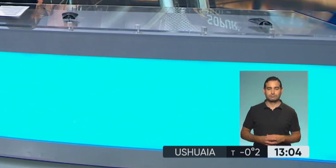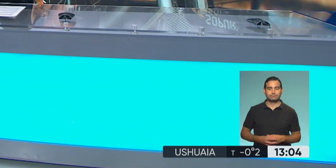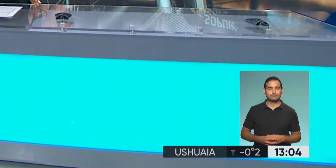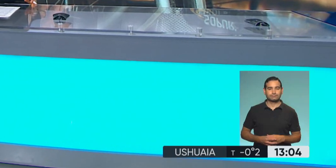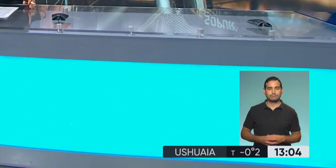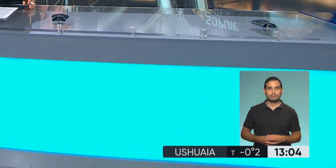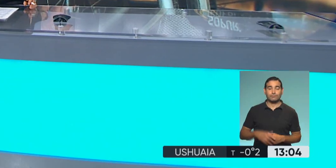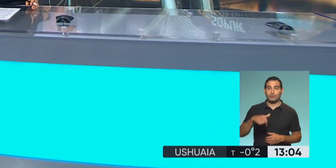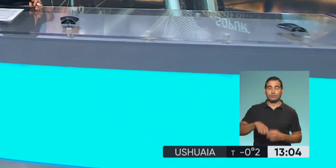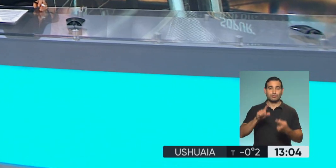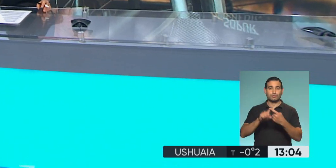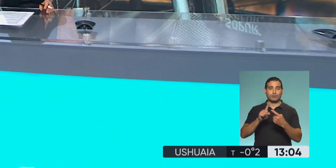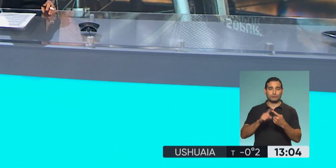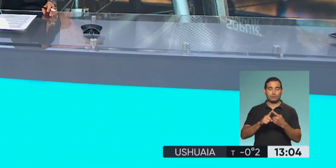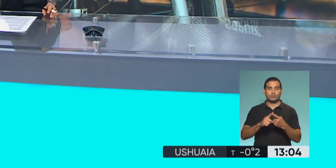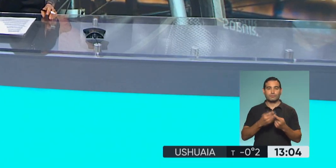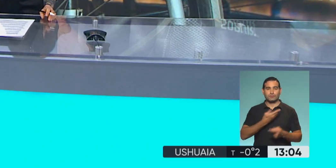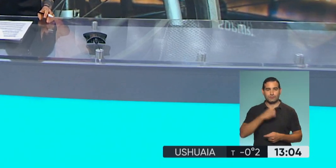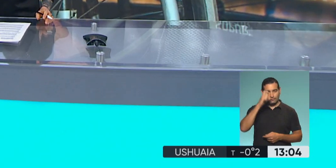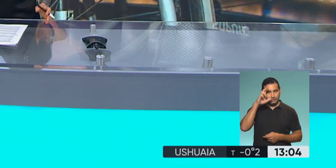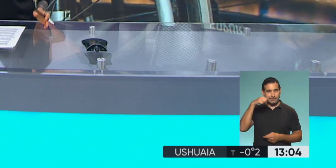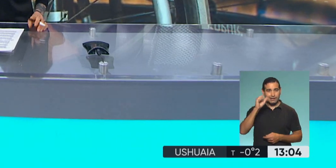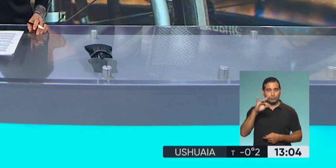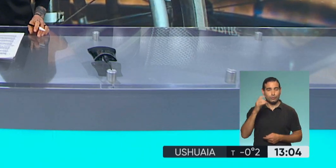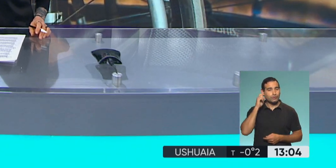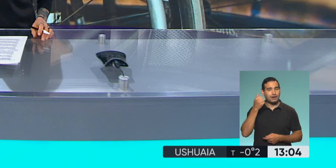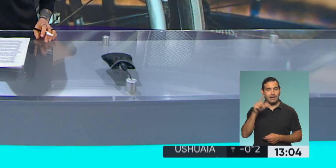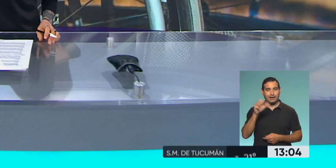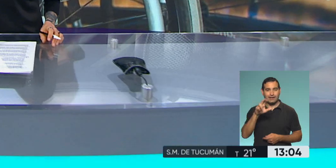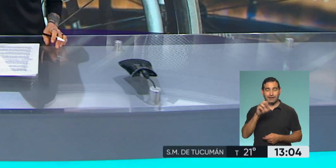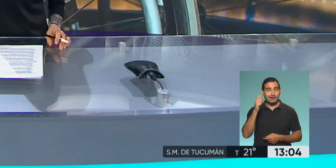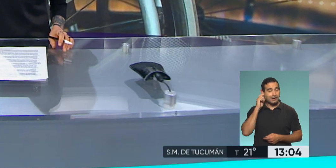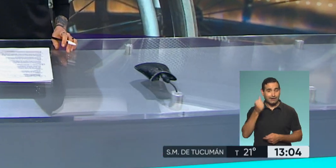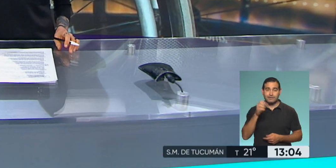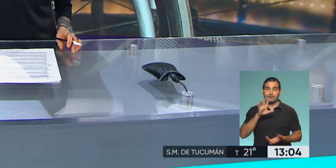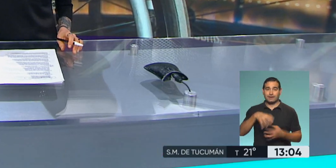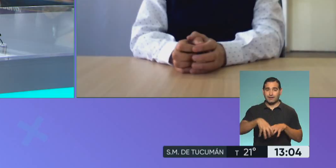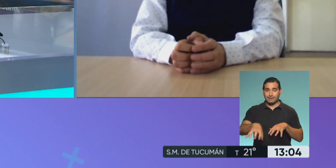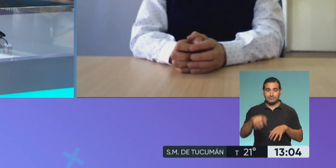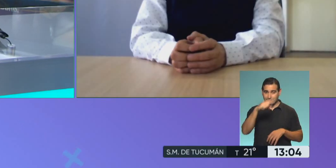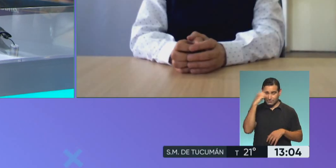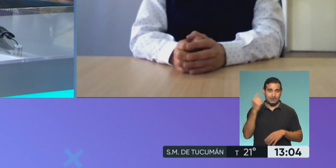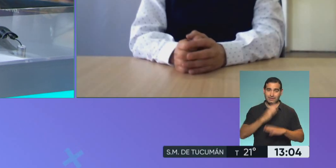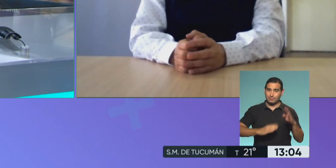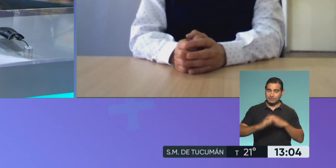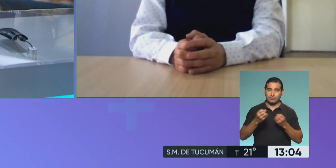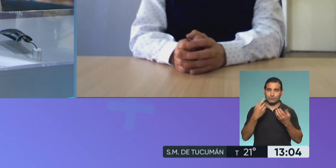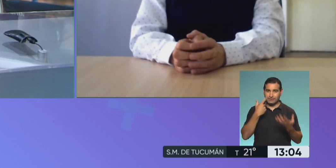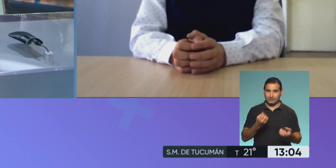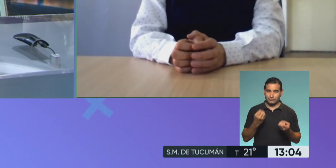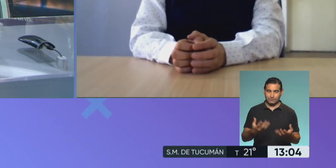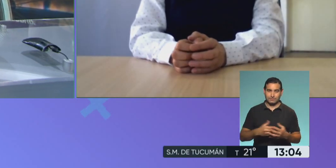Y ya estamos en contacto con Fernando Galarraga de la Agencia Nacional de Discapacidad. Buen mediodía, Fernando. ¿Cómo estás?